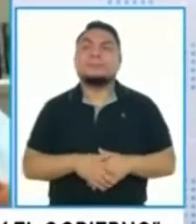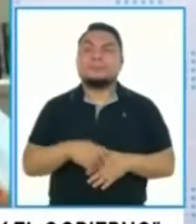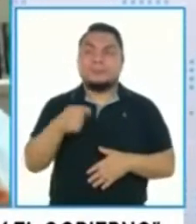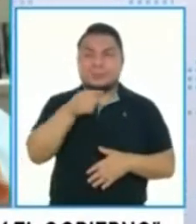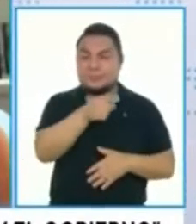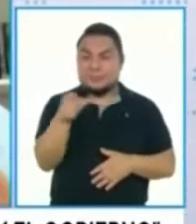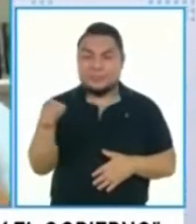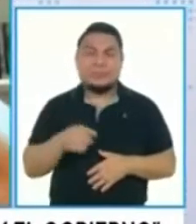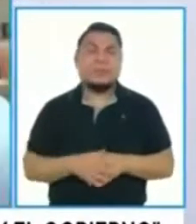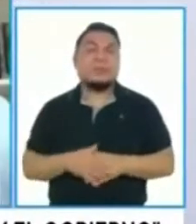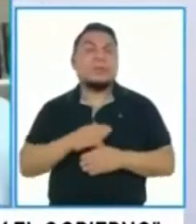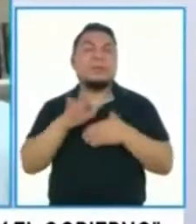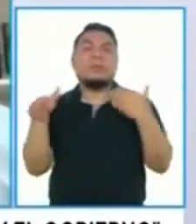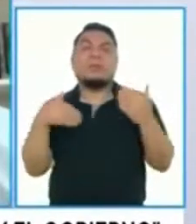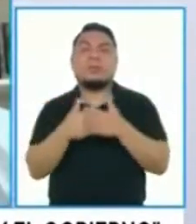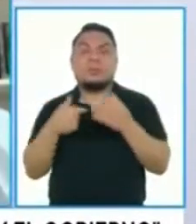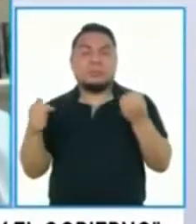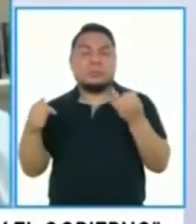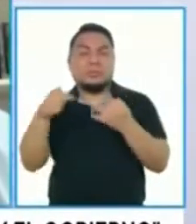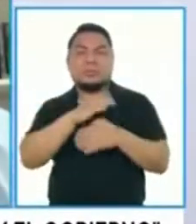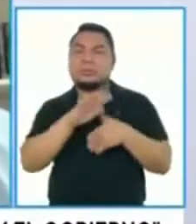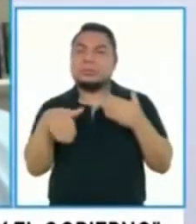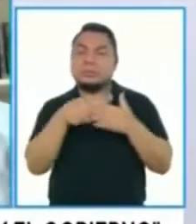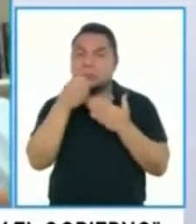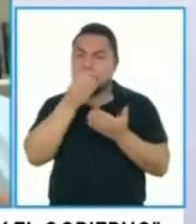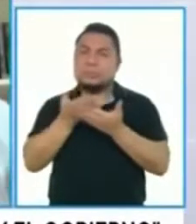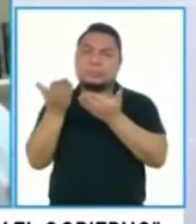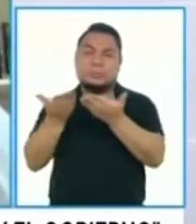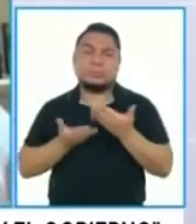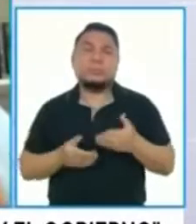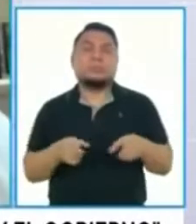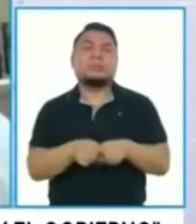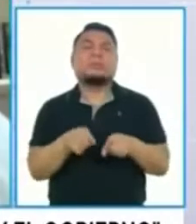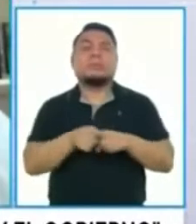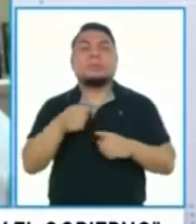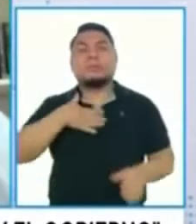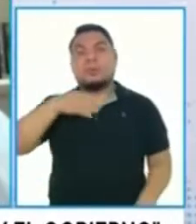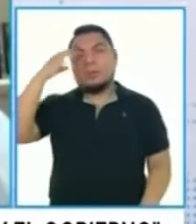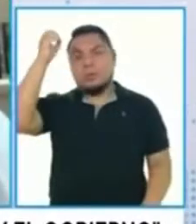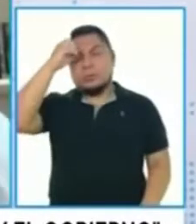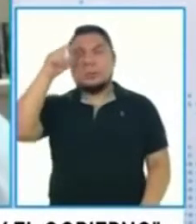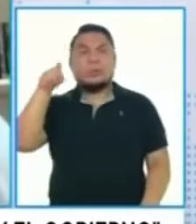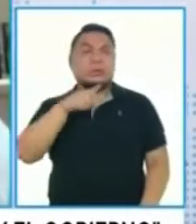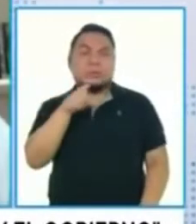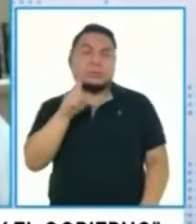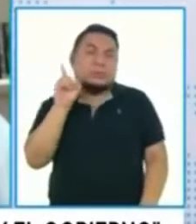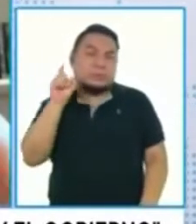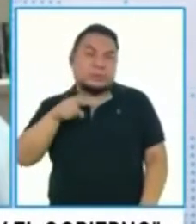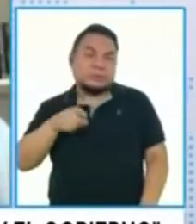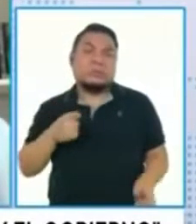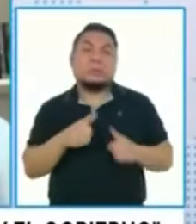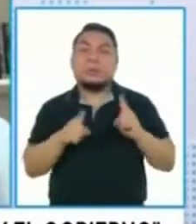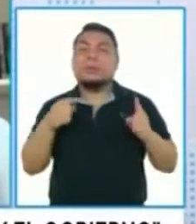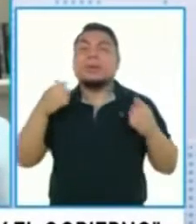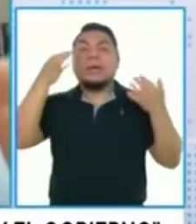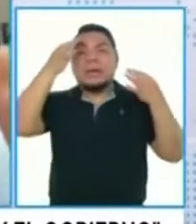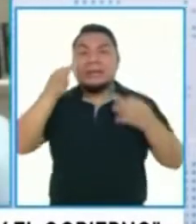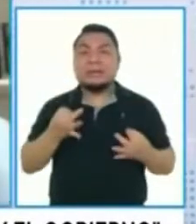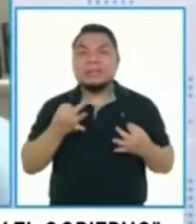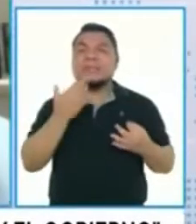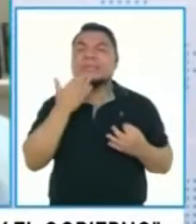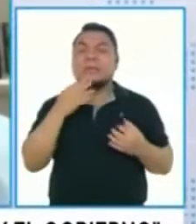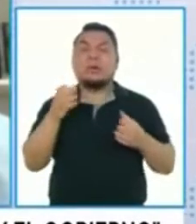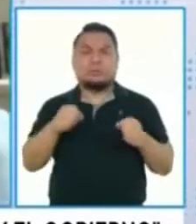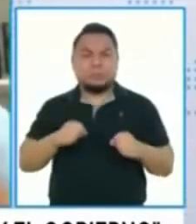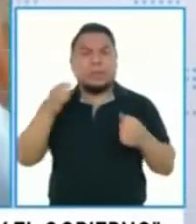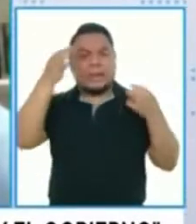ellos, todos los demás son bastante bienvenidos, incluso nuestra opinión puede ser o no bienvenida, pero los que toman las decisiones, los que